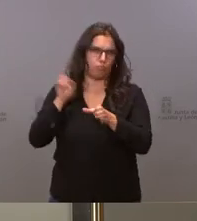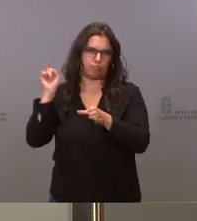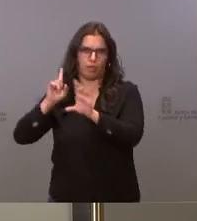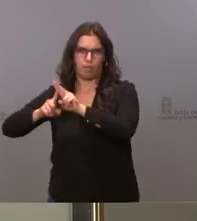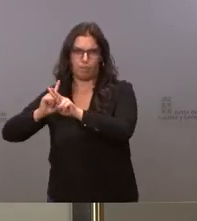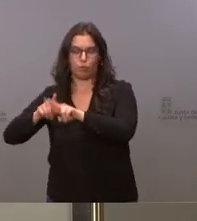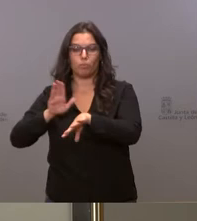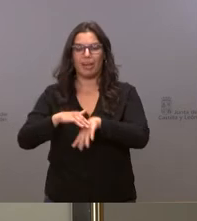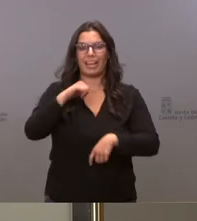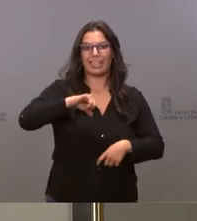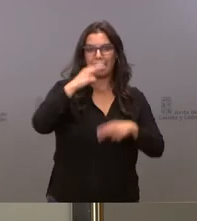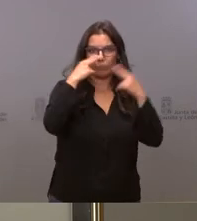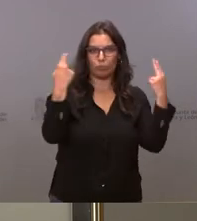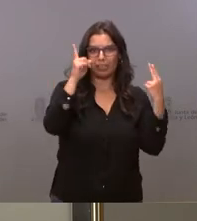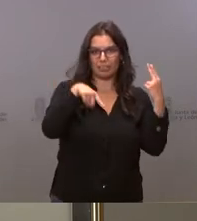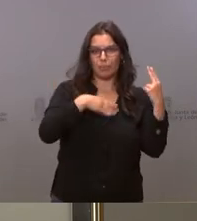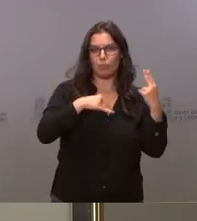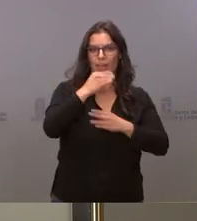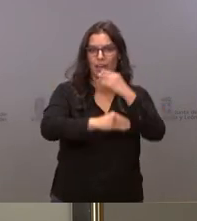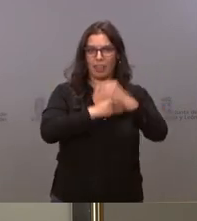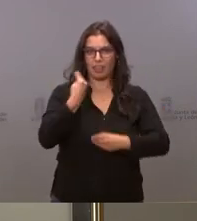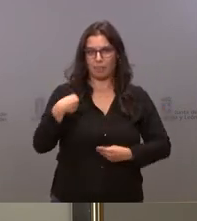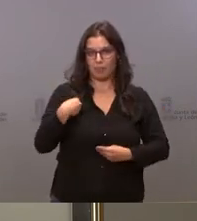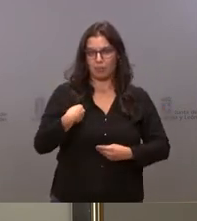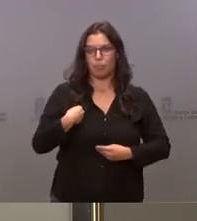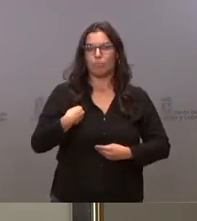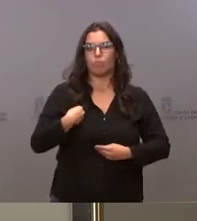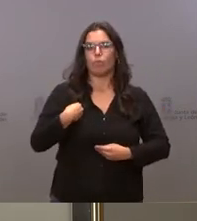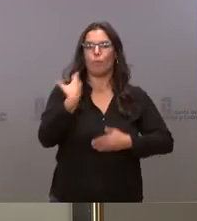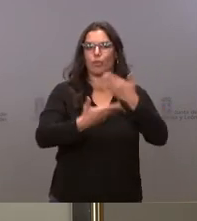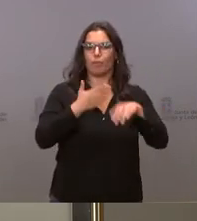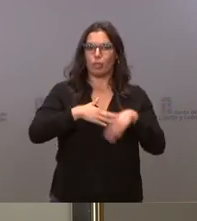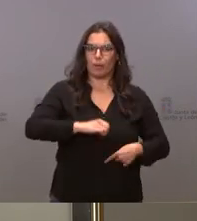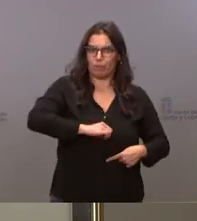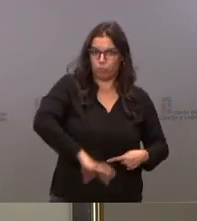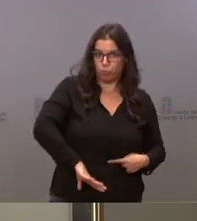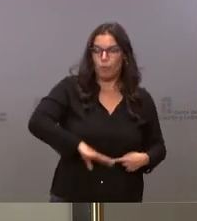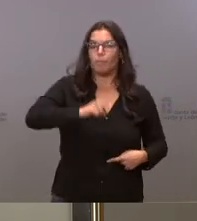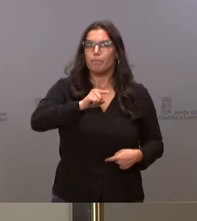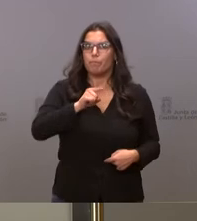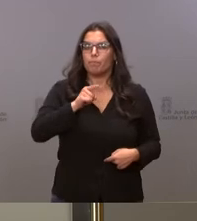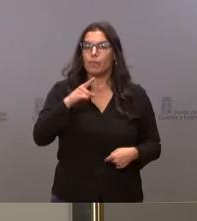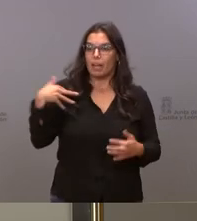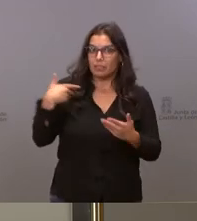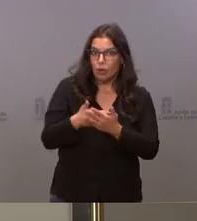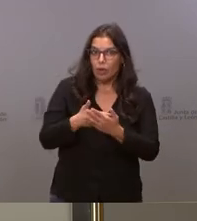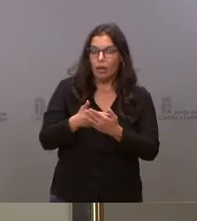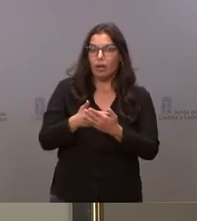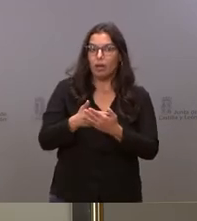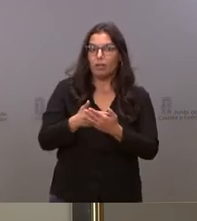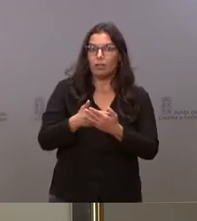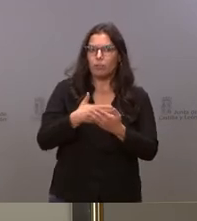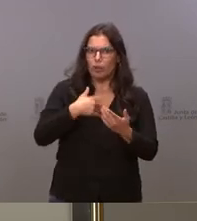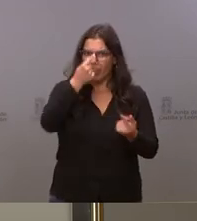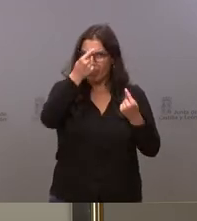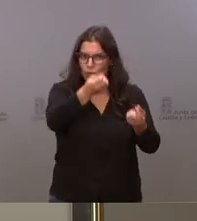clínicas públicas también pudieran realizar este tipo de interrupciones del embarazo yo no sé en esa trayectoria en este tiempo si nos podría dar